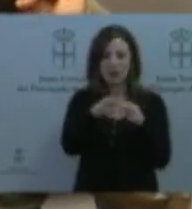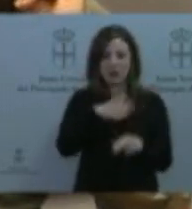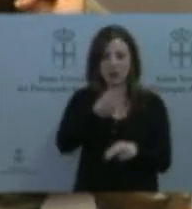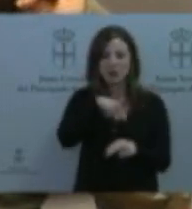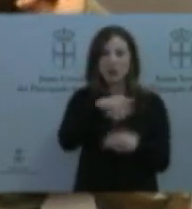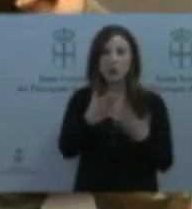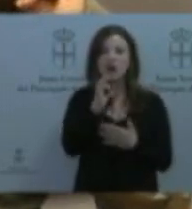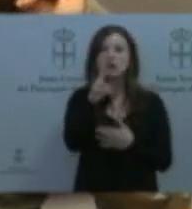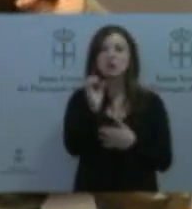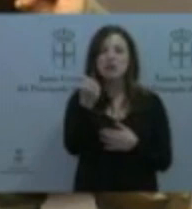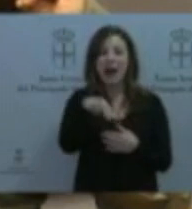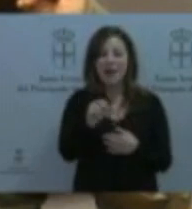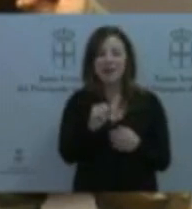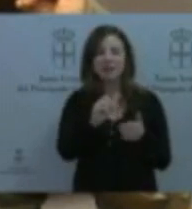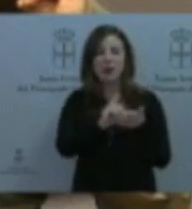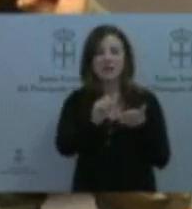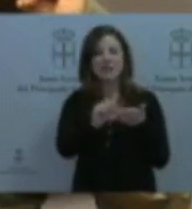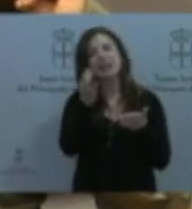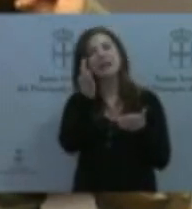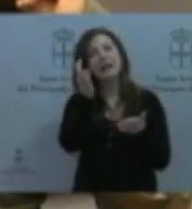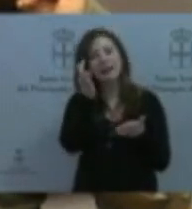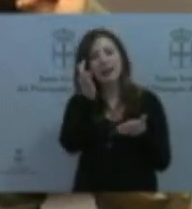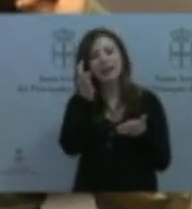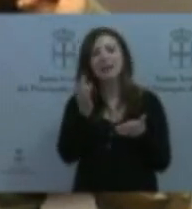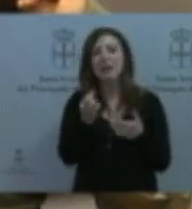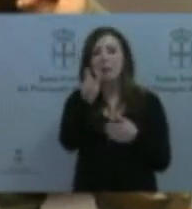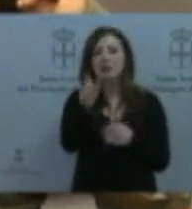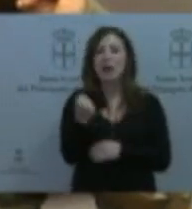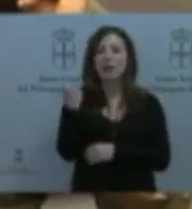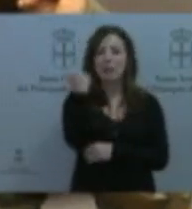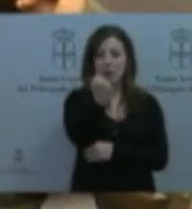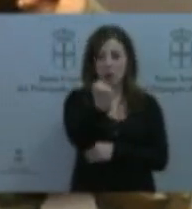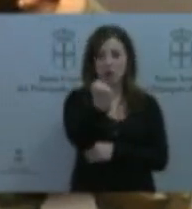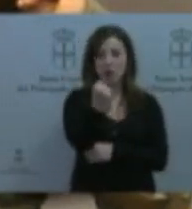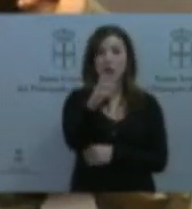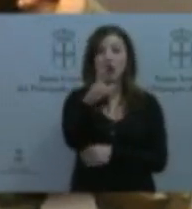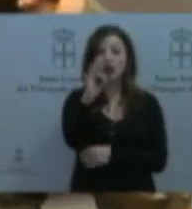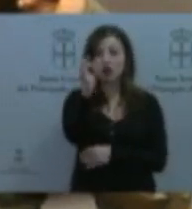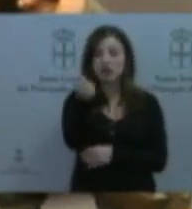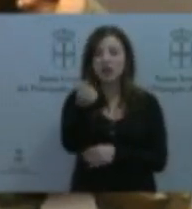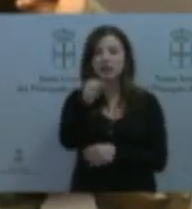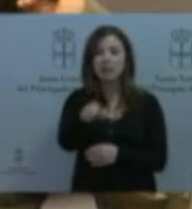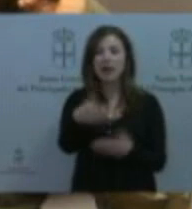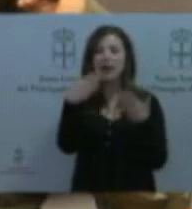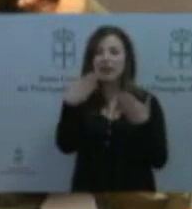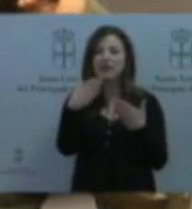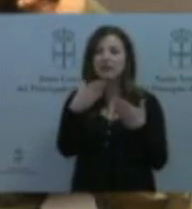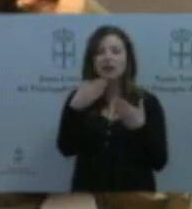bueno, la persona de apoyo de Mesa de Rosa Espiño. Un agradecimiento profundo, sincero y mi reconocimiento personal,